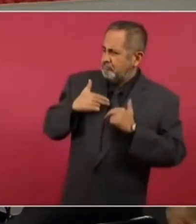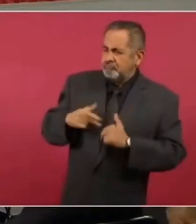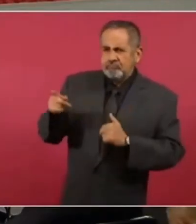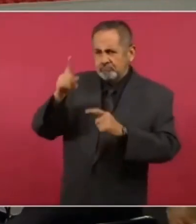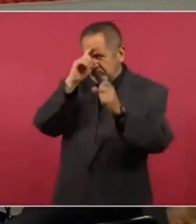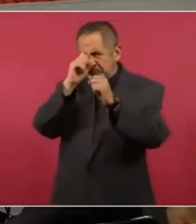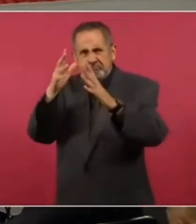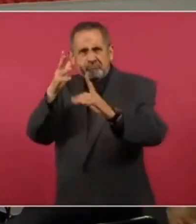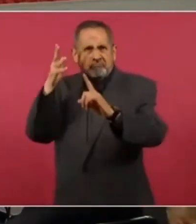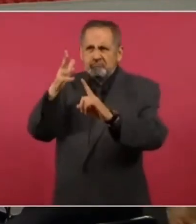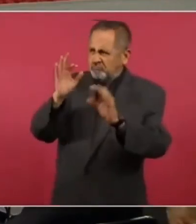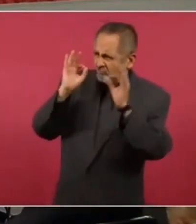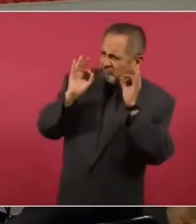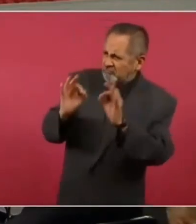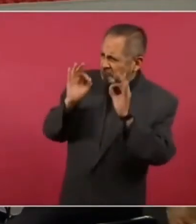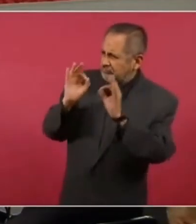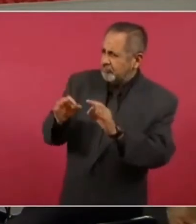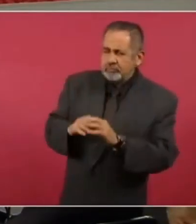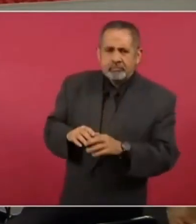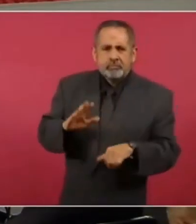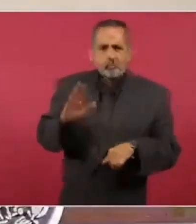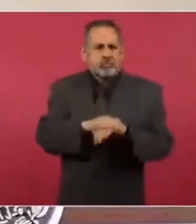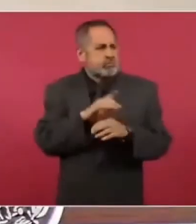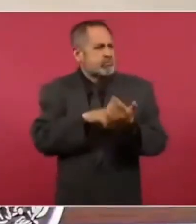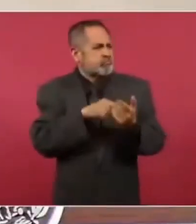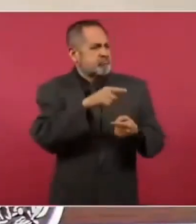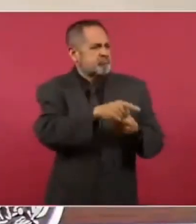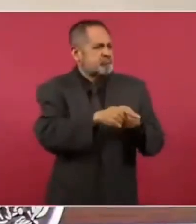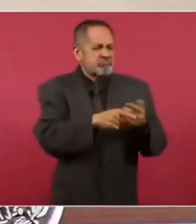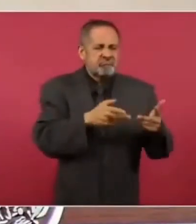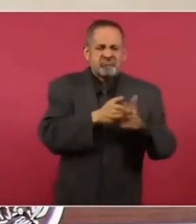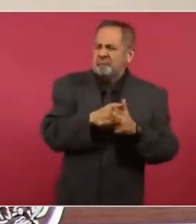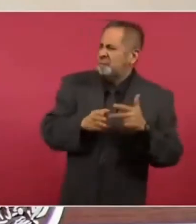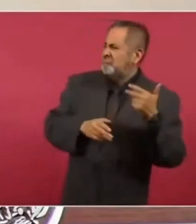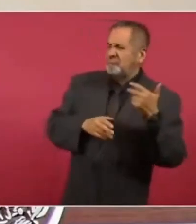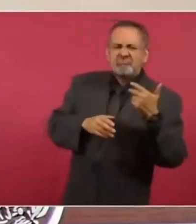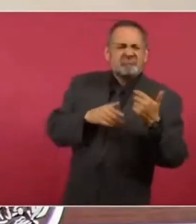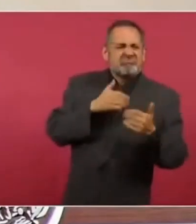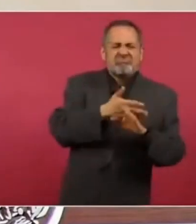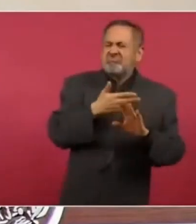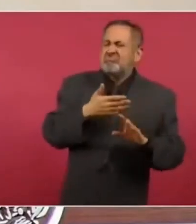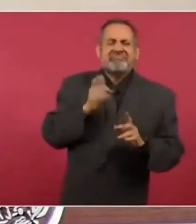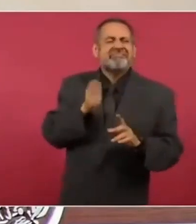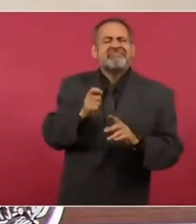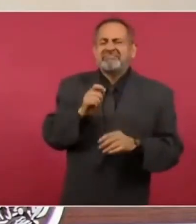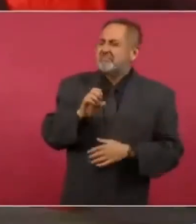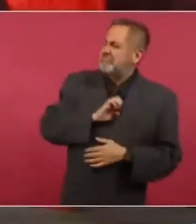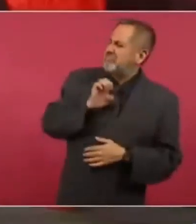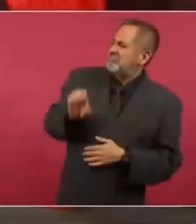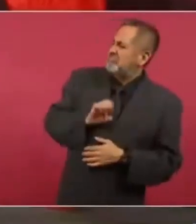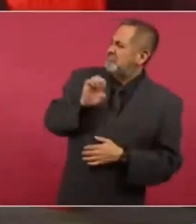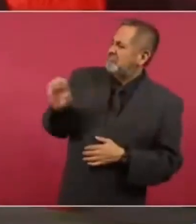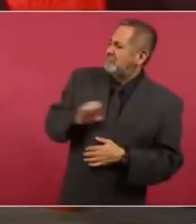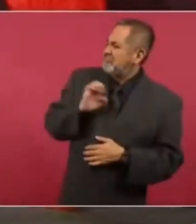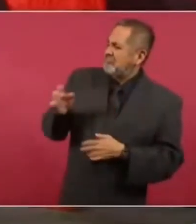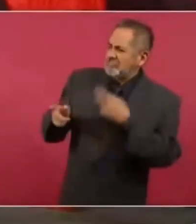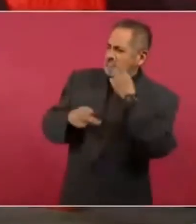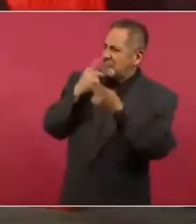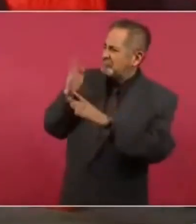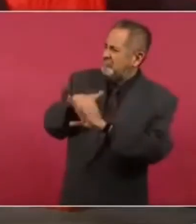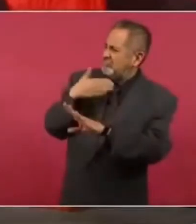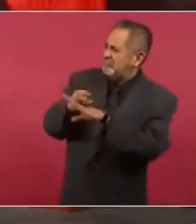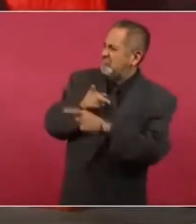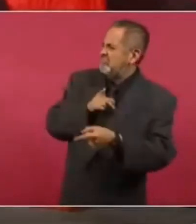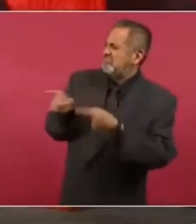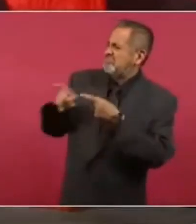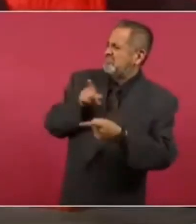visionario, por qué tantos cuchillos de odio y tantas palabras, discursos afilados.